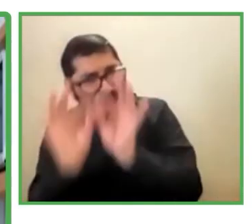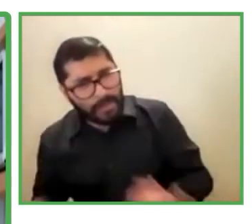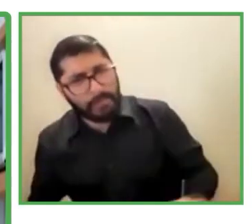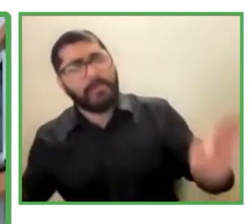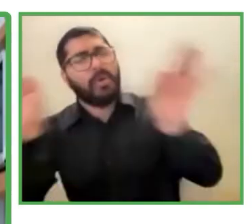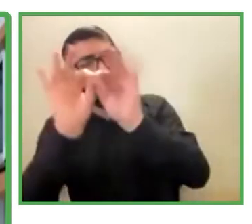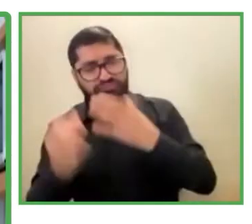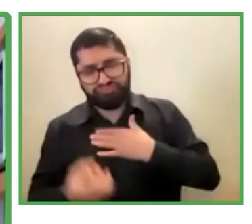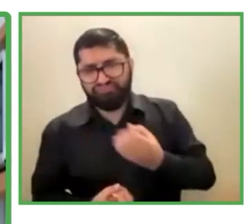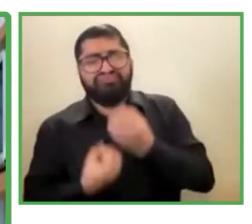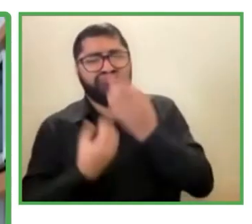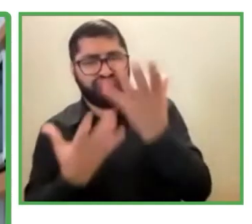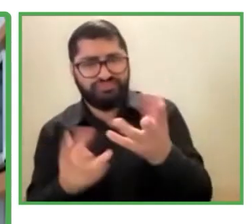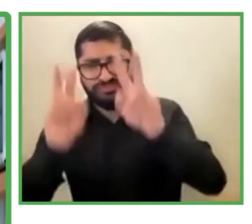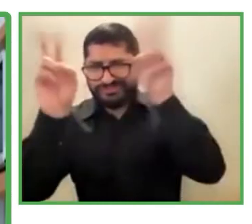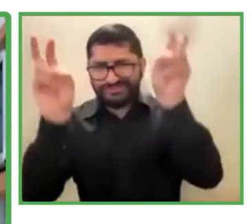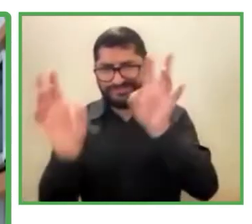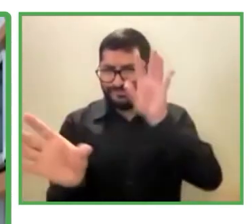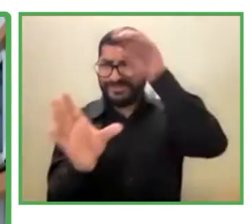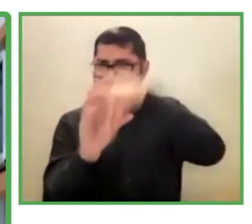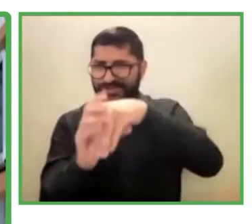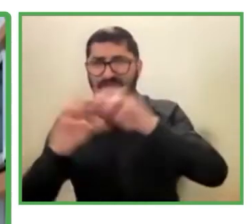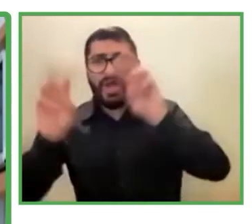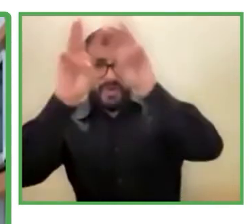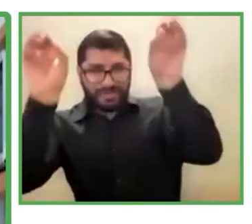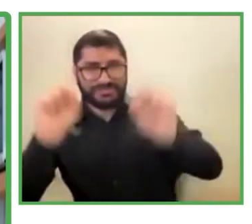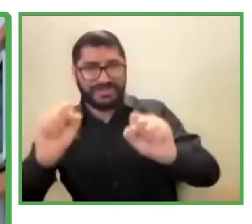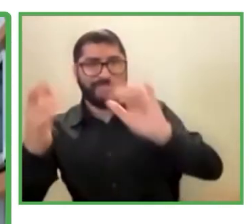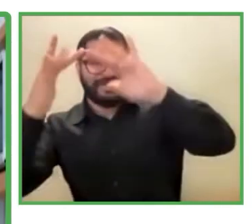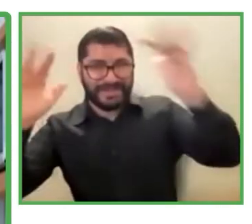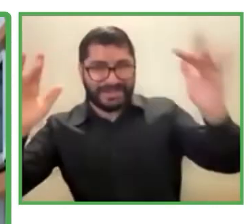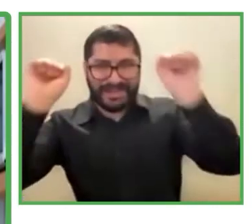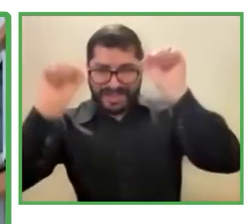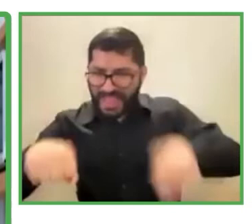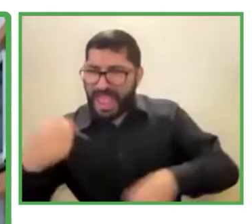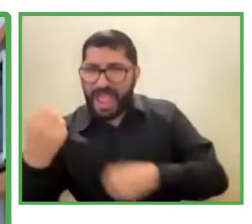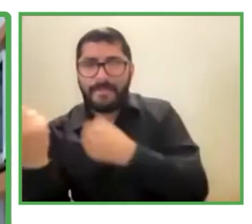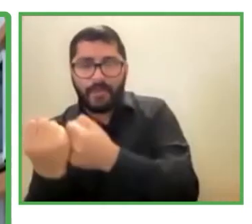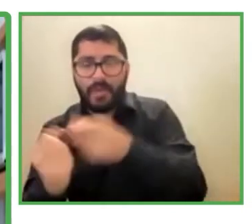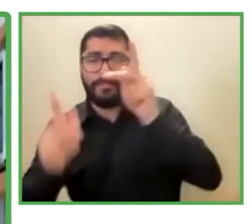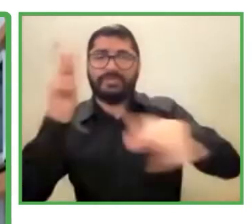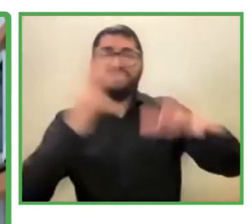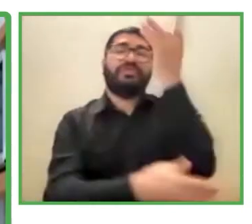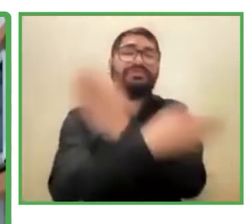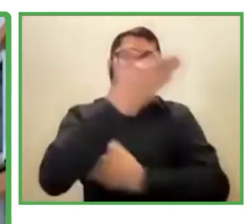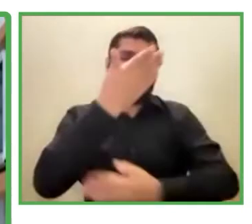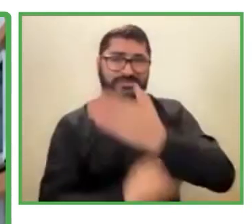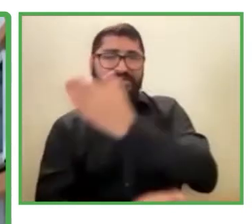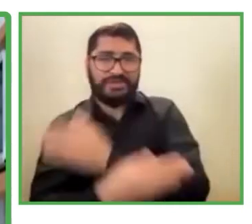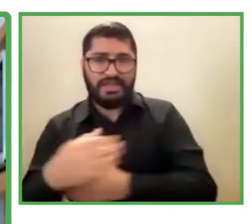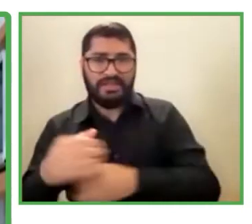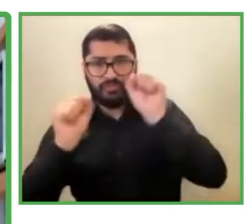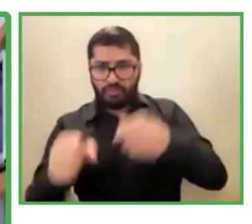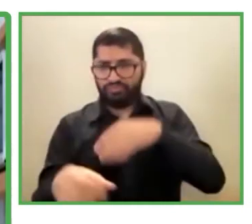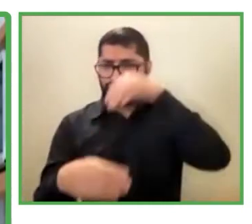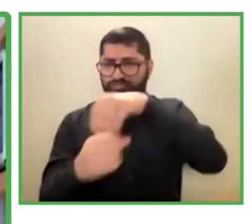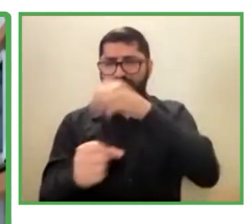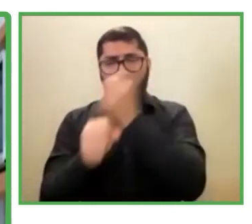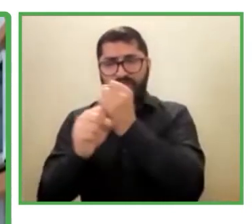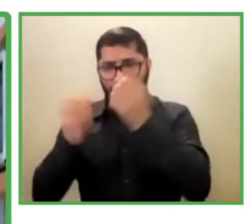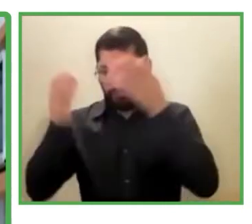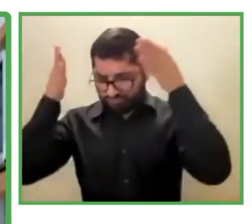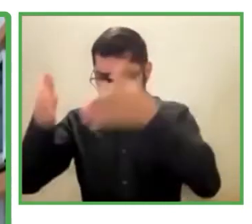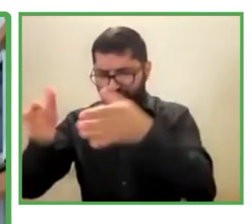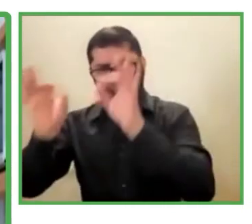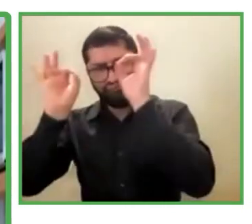la plataforma de apoyo para personas con discapacidad trabajamos un área especial para mujeres para que pudieran atender a sus familias